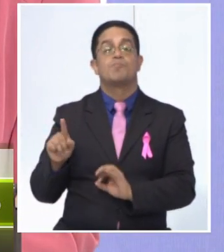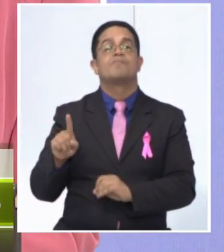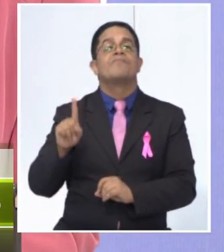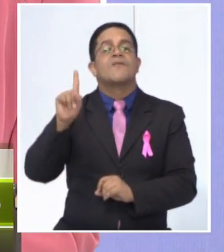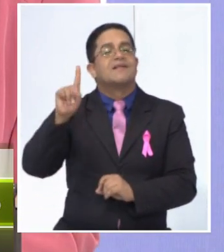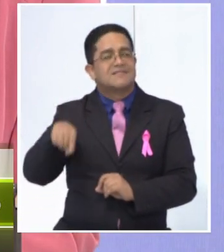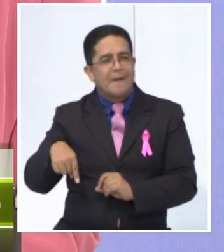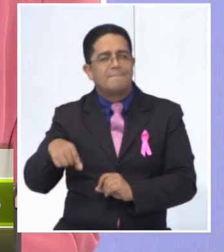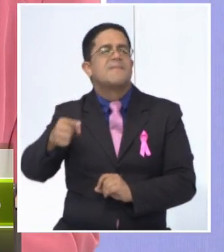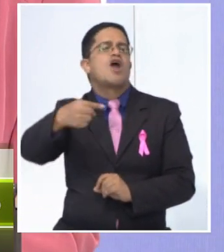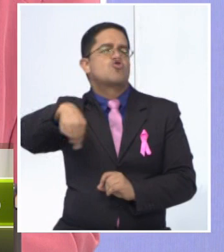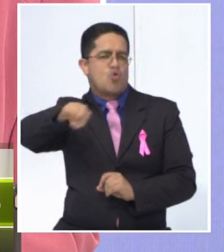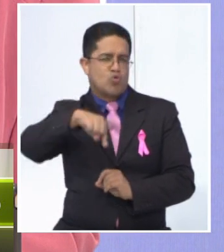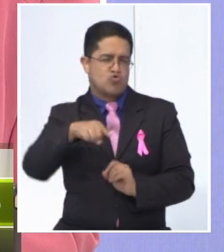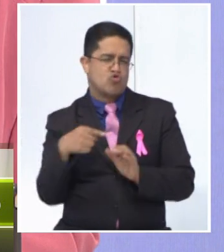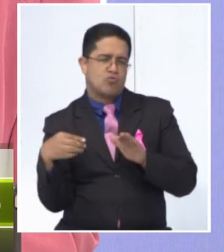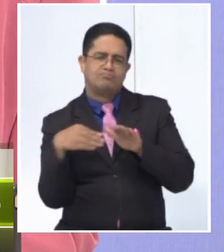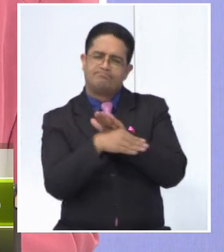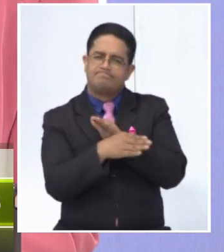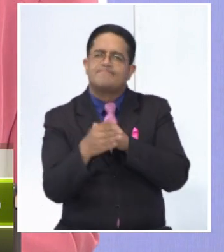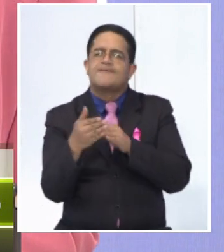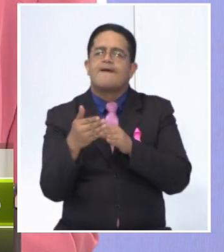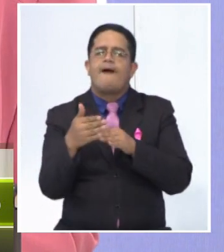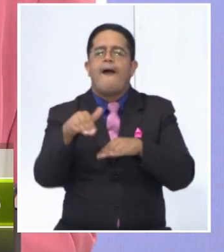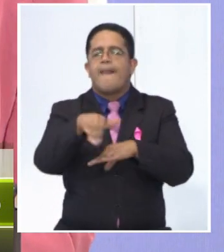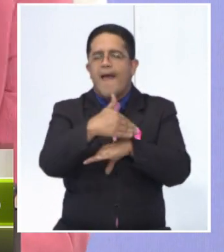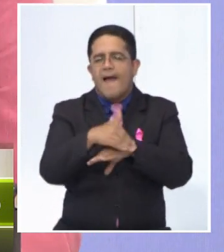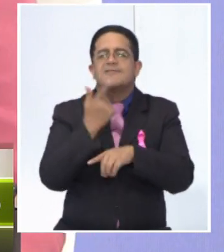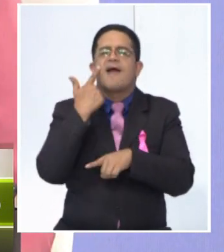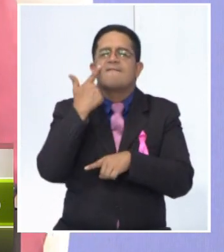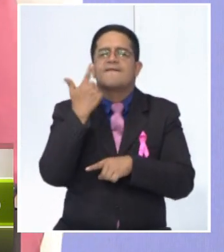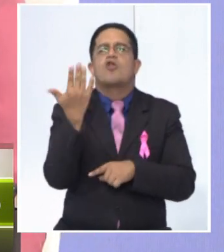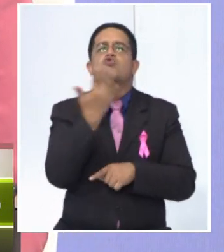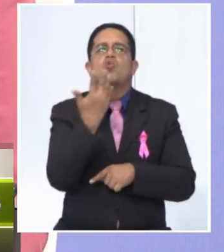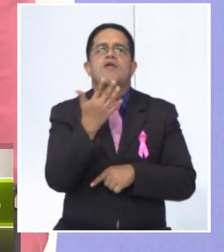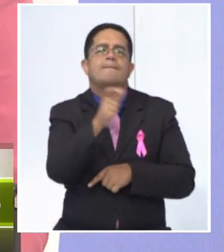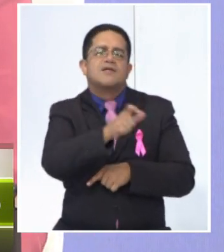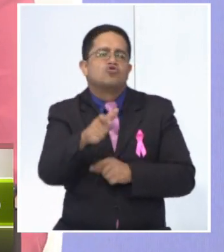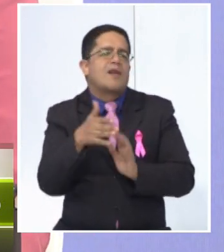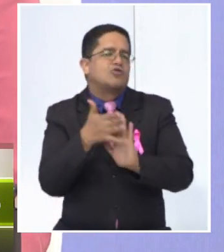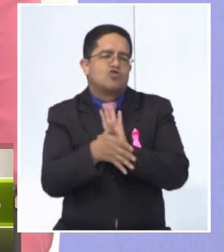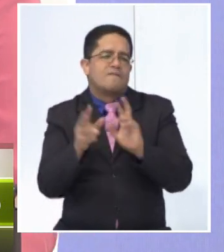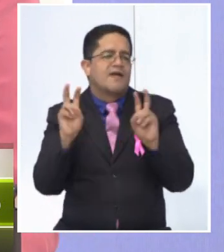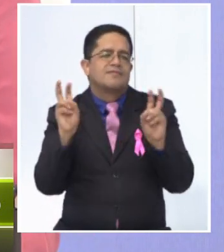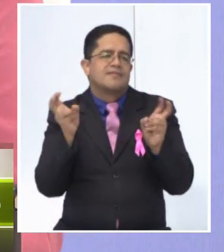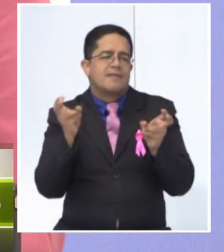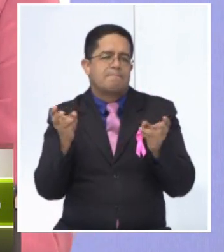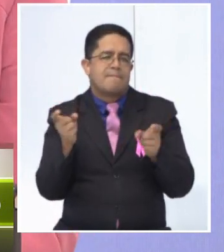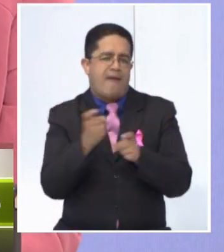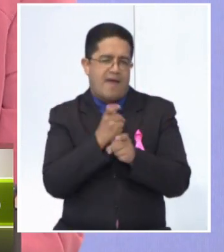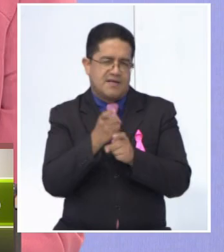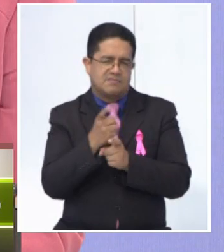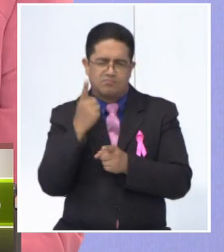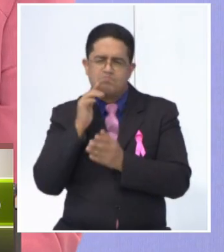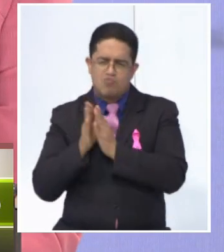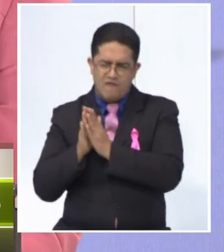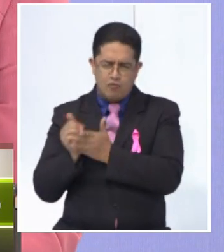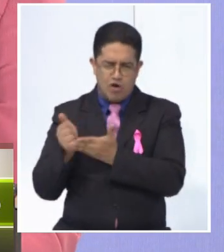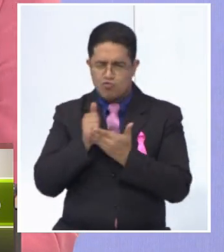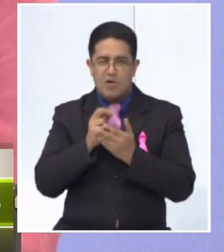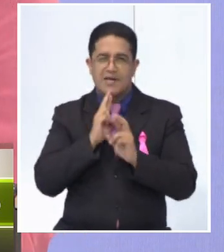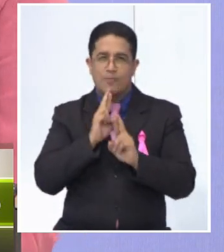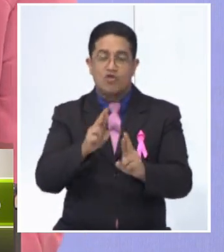también ha salido a la calle para consultar cuáles son esas dudas más frecuentes que tiene la audiencia con respecto a este tema. Vamos a ayudar a responder las inquietudes.